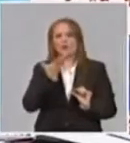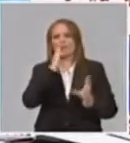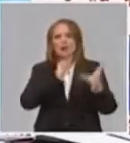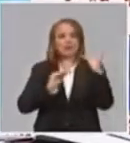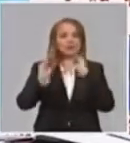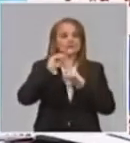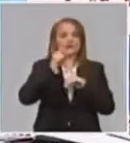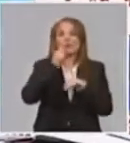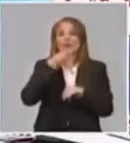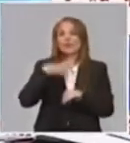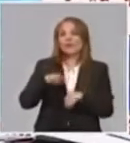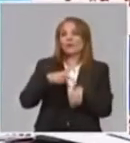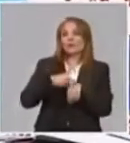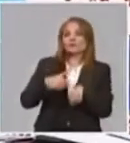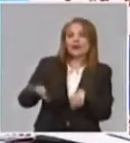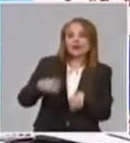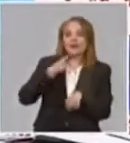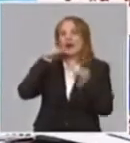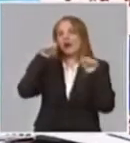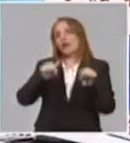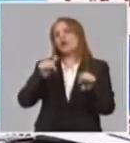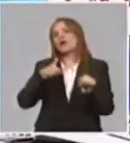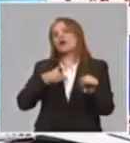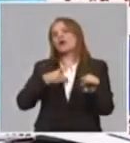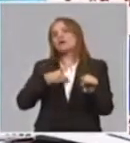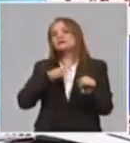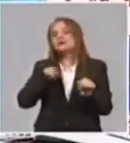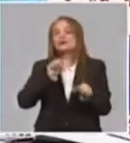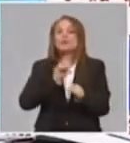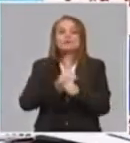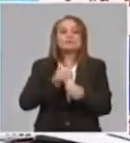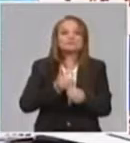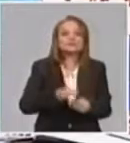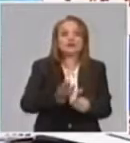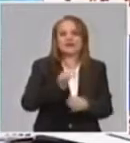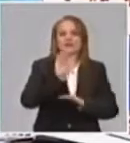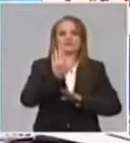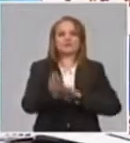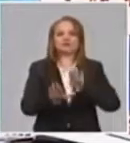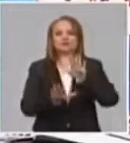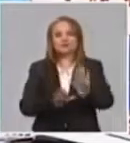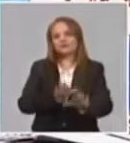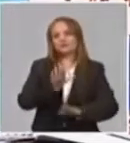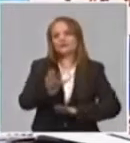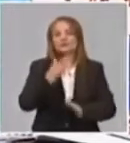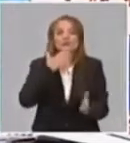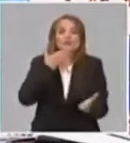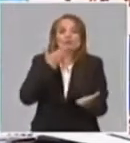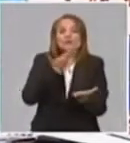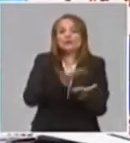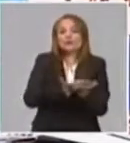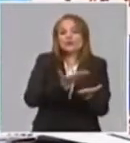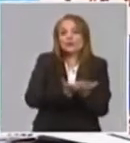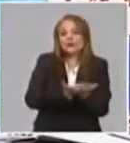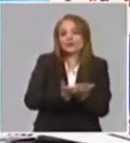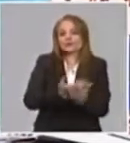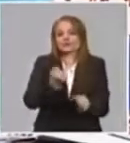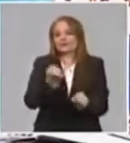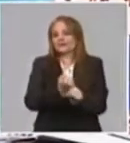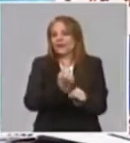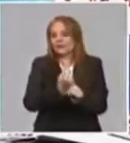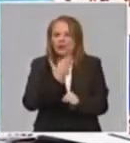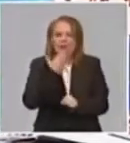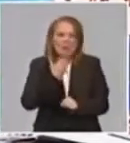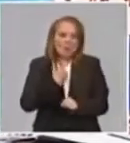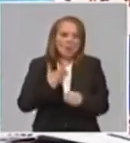llegar tarde. Tenemos que, desde ahora, comenzar a dar una serie de, digamos, propuestas, hacer una serie de propuestas. Y lo que yo voy a